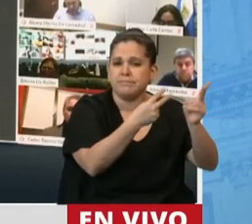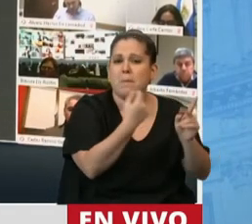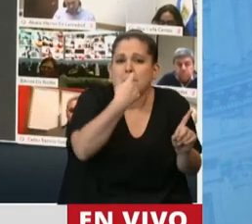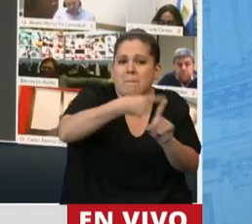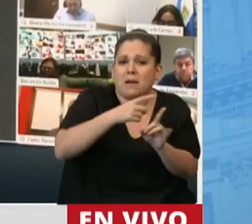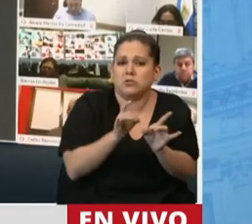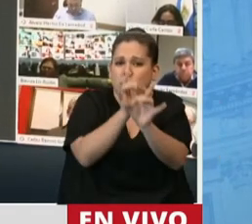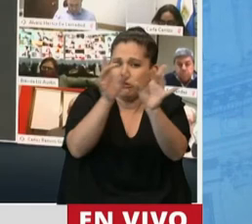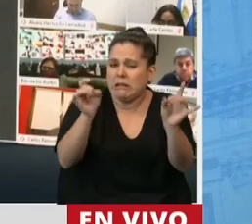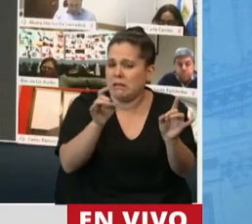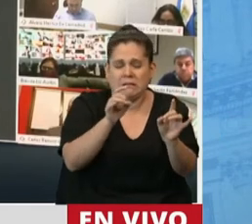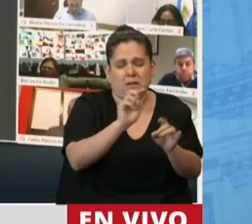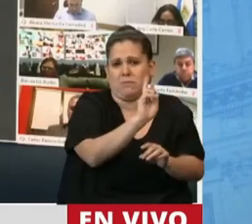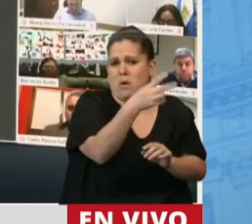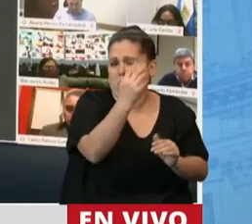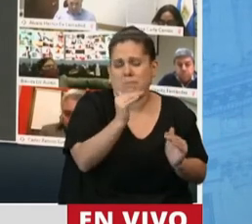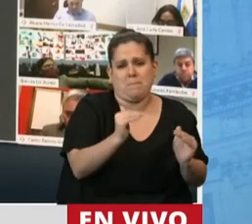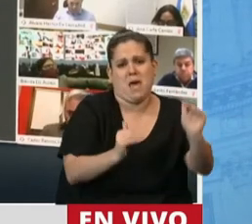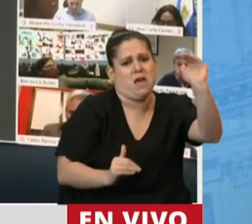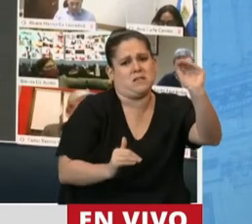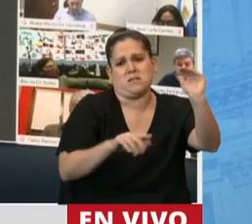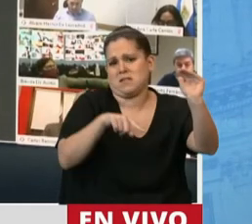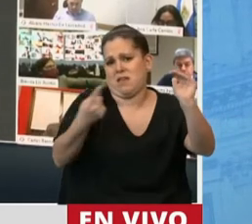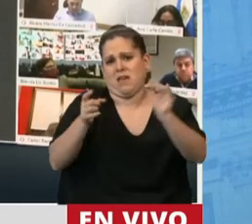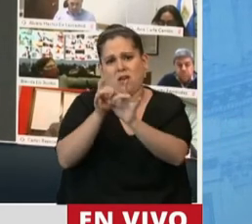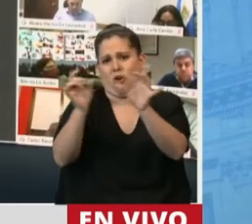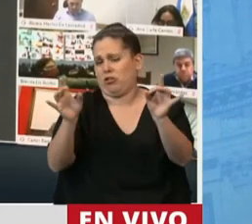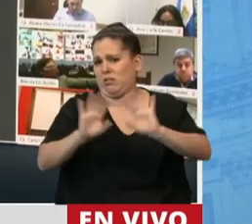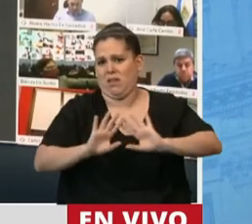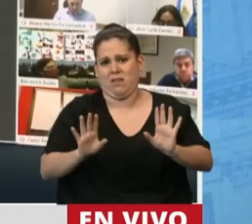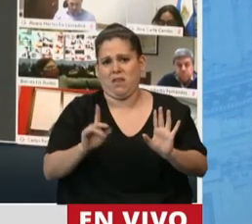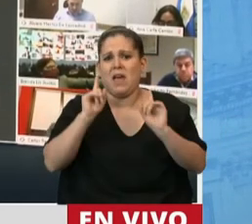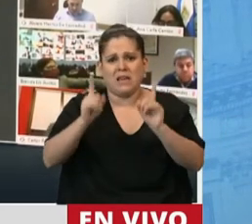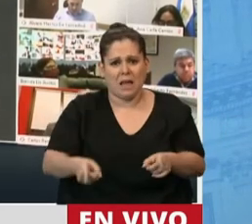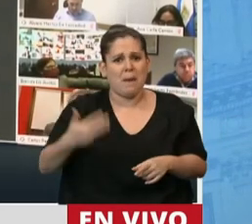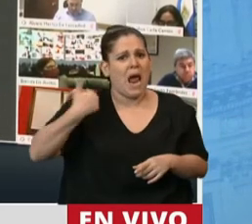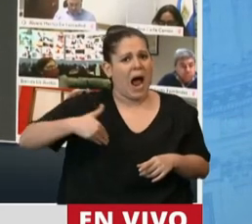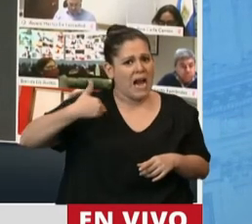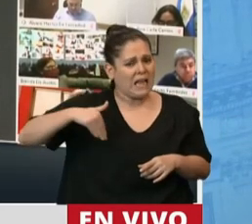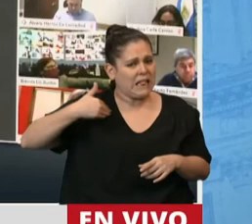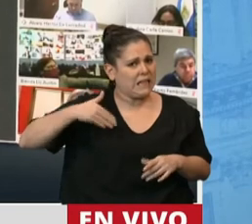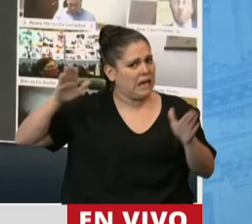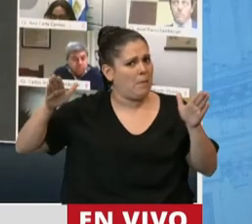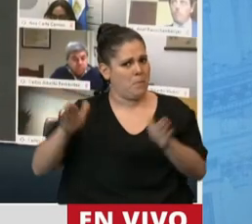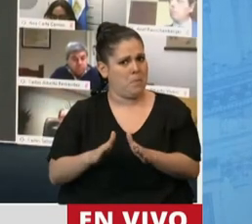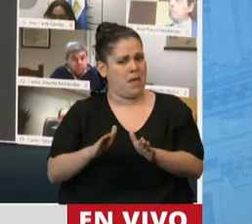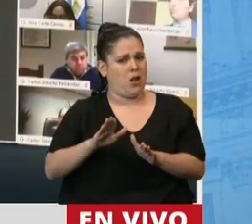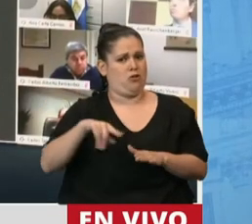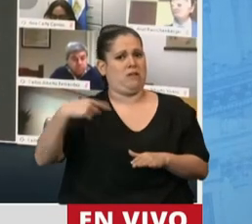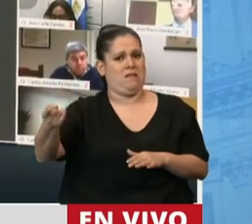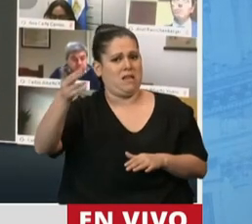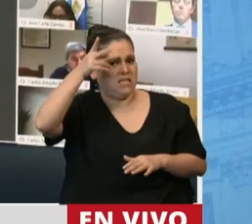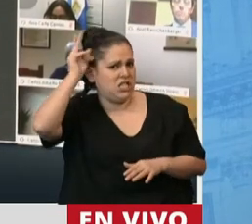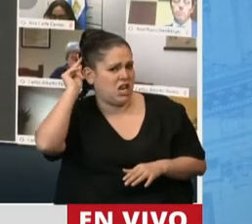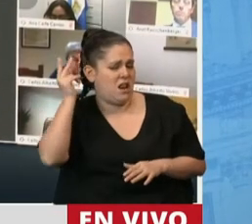contagian es muchísimo más alto, muchísimo más alto que el nuestro. Así que vamos a votar afirmativamente este